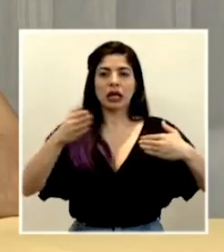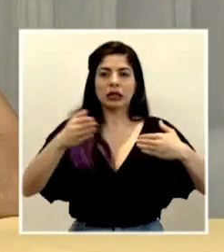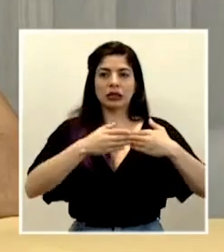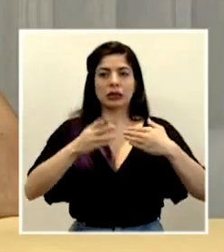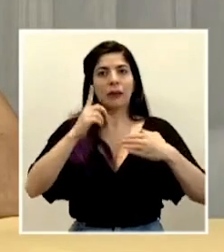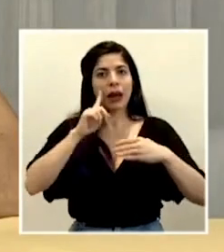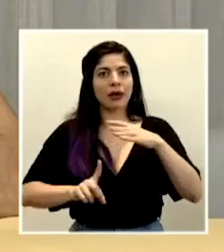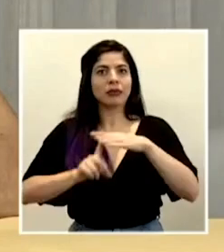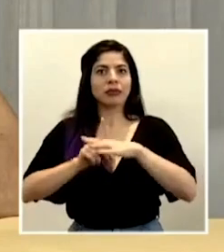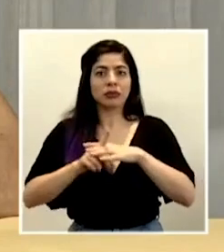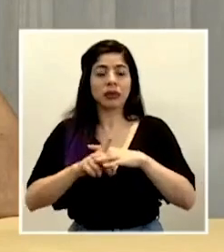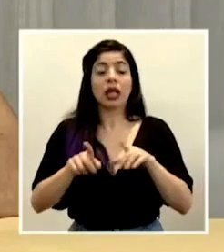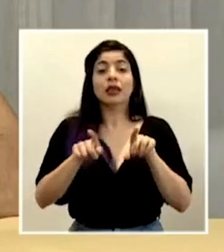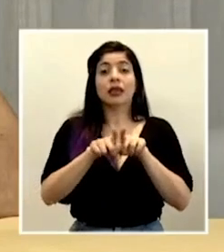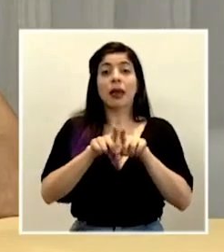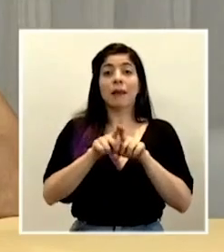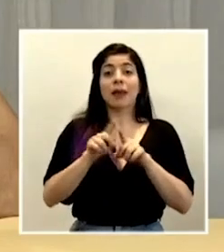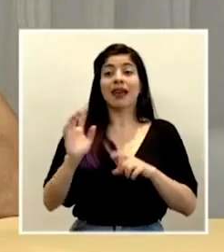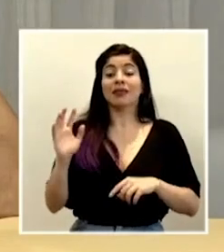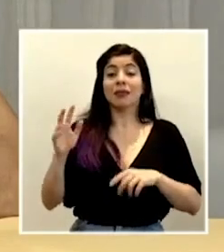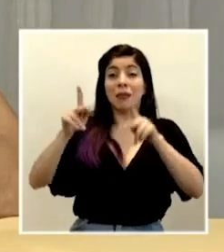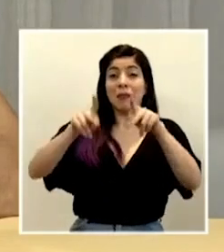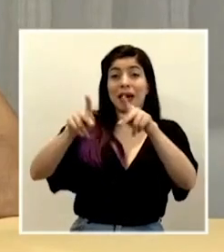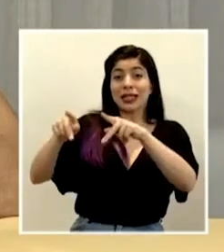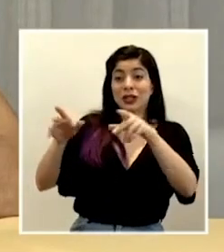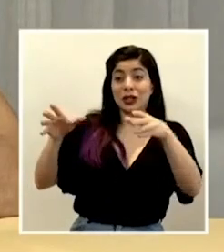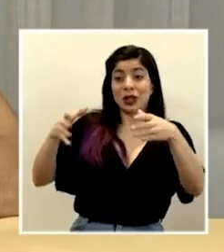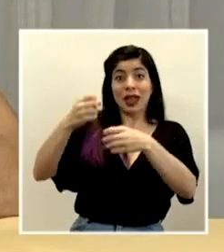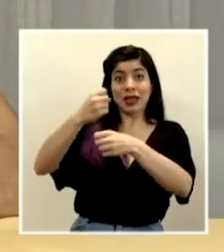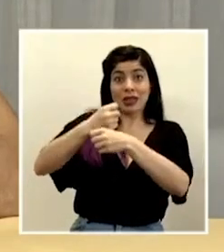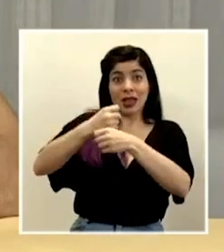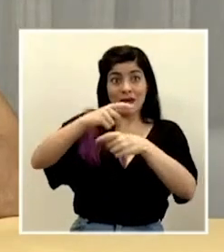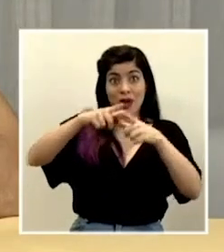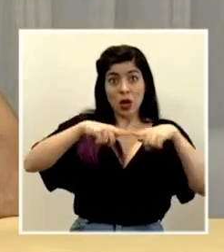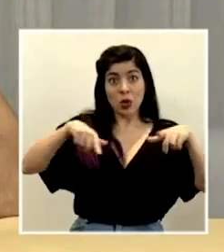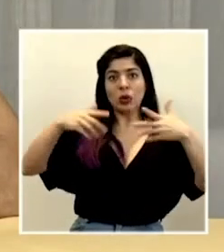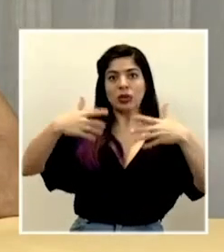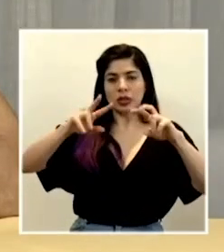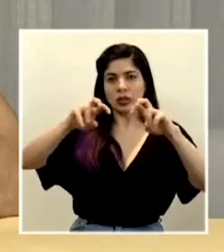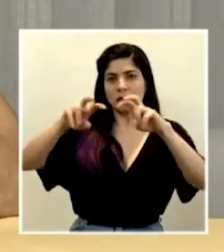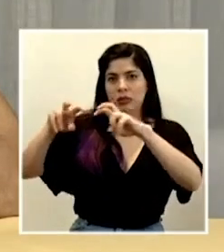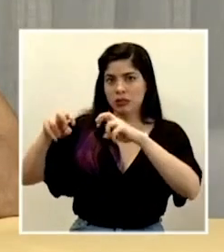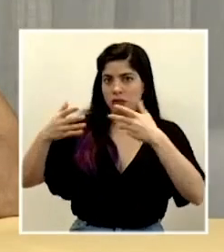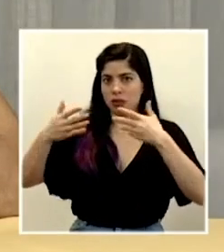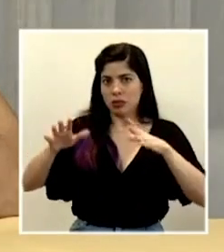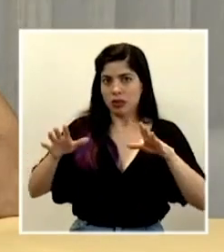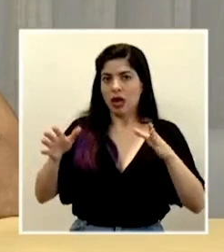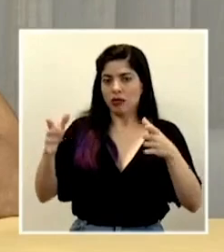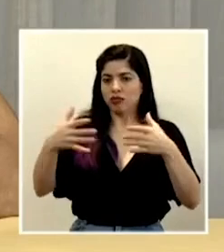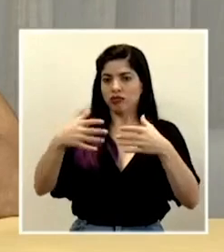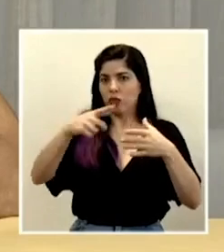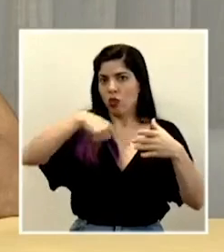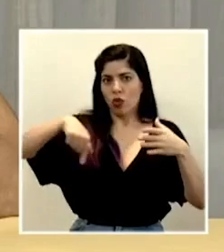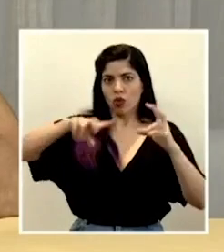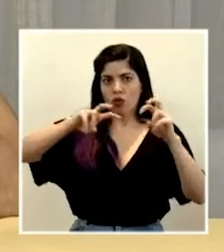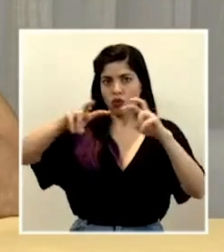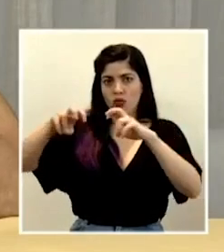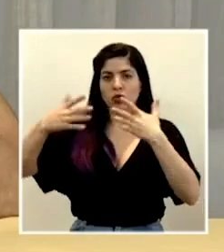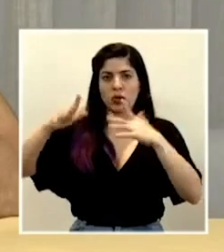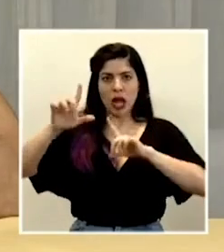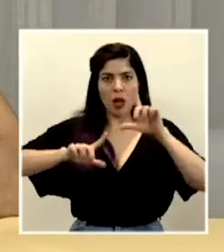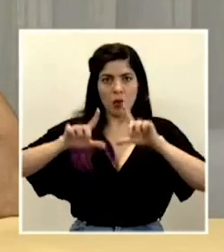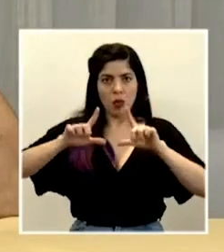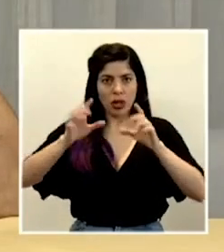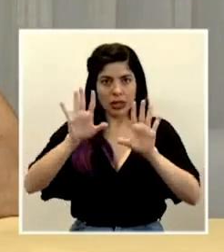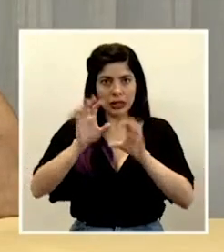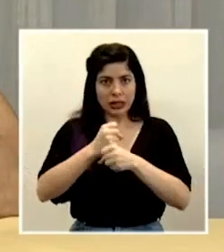también muestreados a las personas que trabajan en ese centro y se ha estado completando ese muestreo, pero en realidad los contactos más cercanos